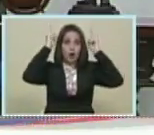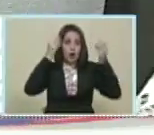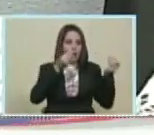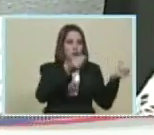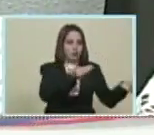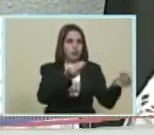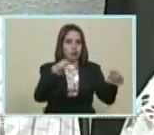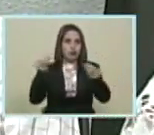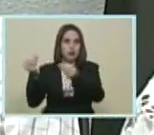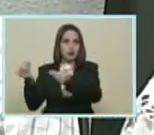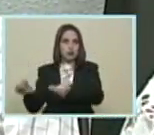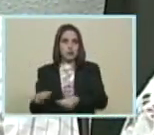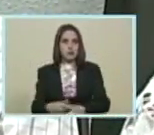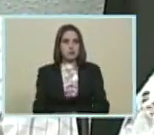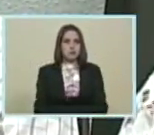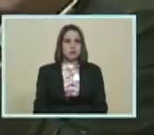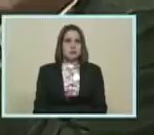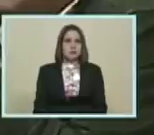¿Verdad?